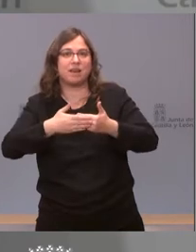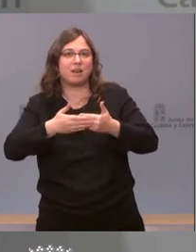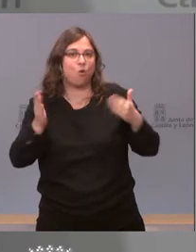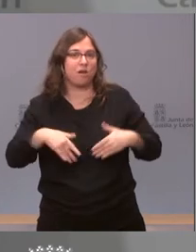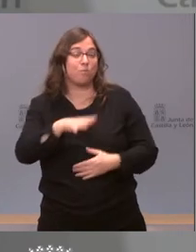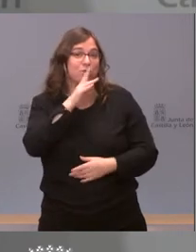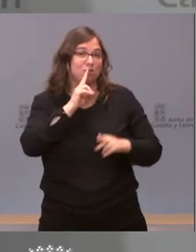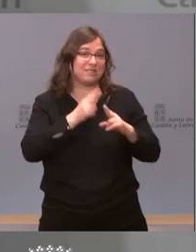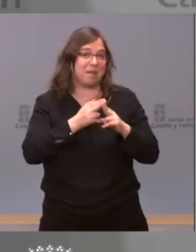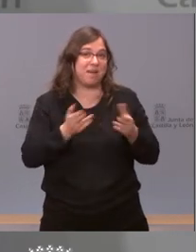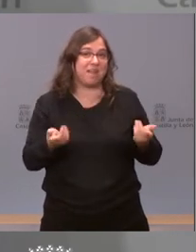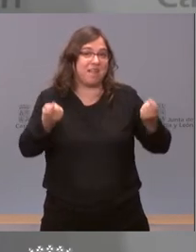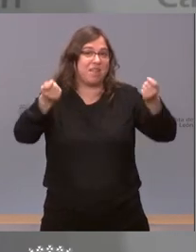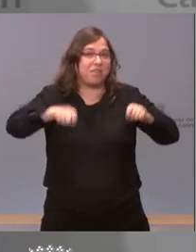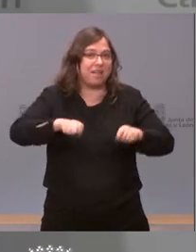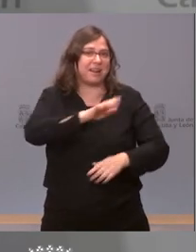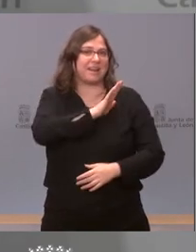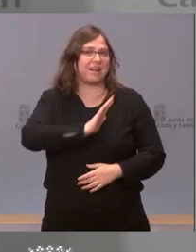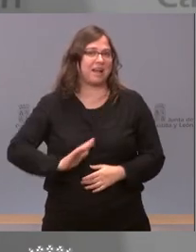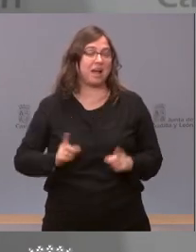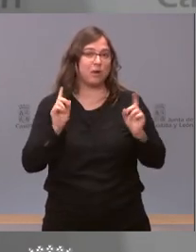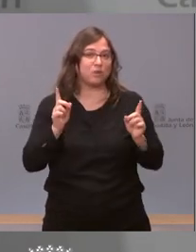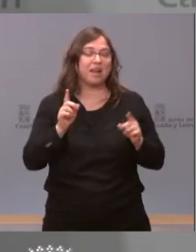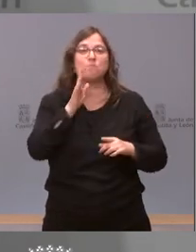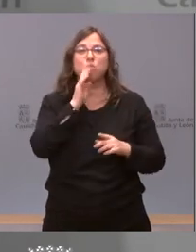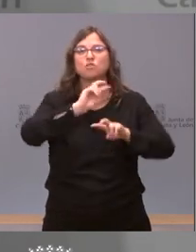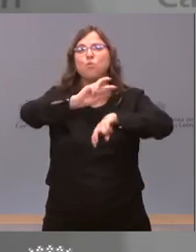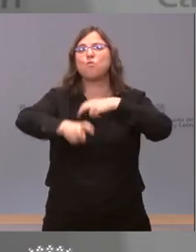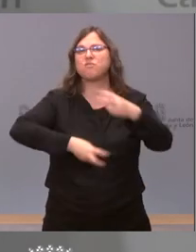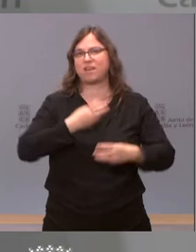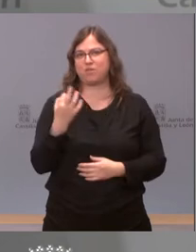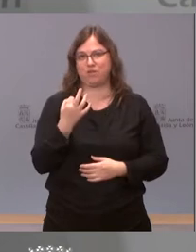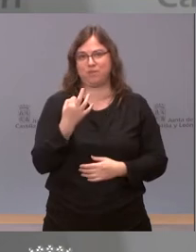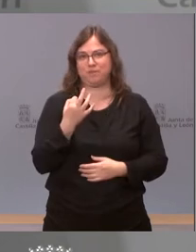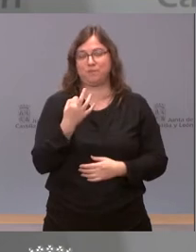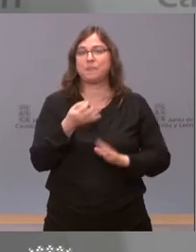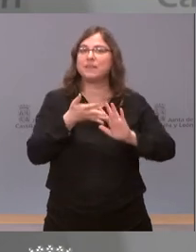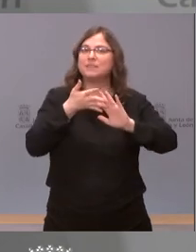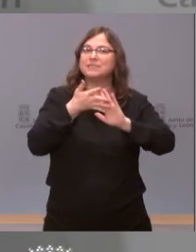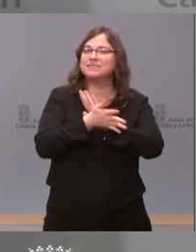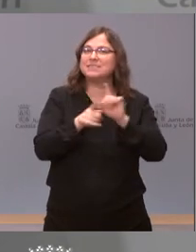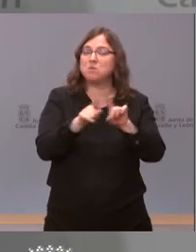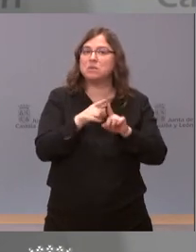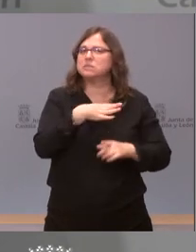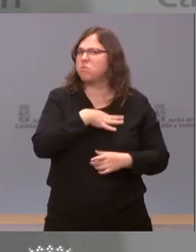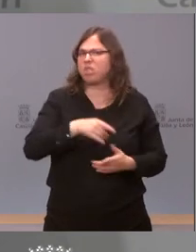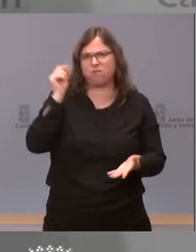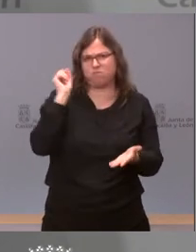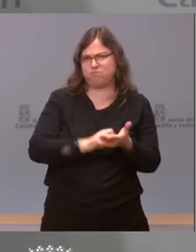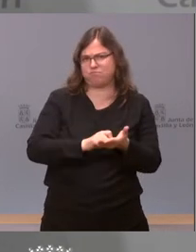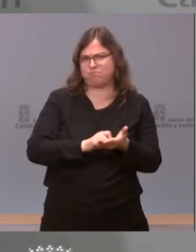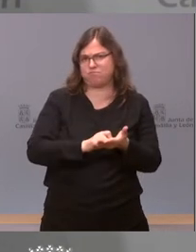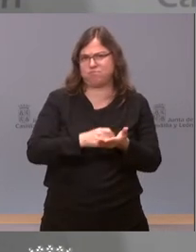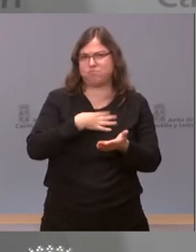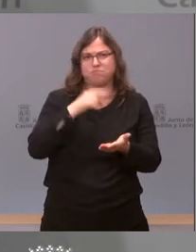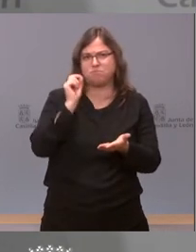cautelar y esa era la modificación que teníamos que hacer. Se puede hacer de forma prácticamente inmediata al